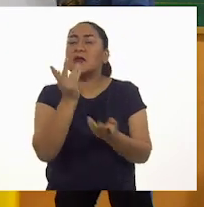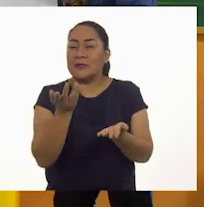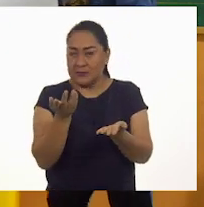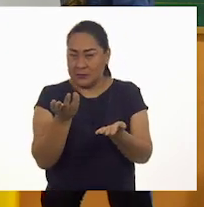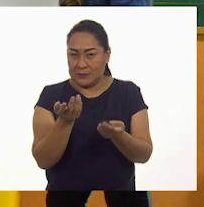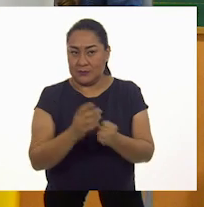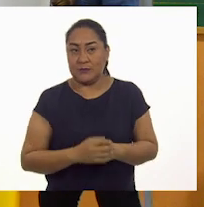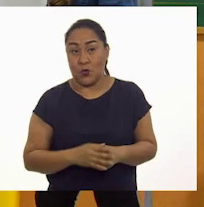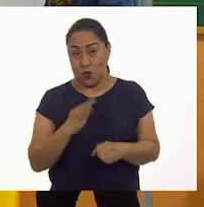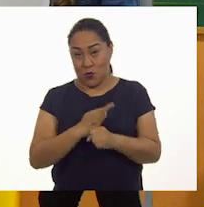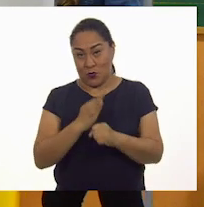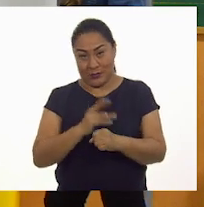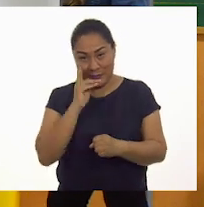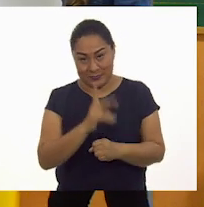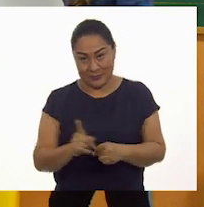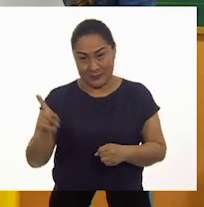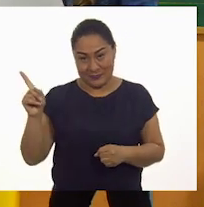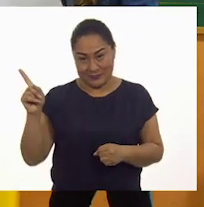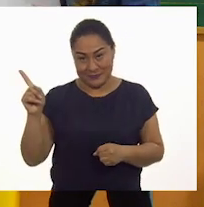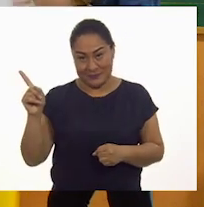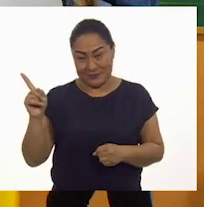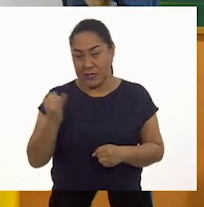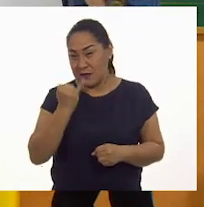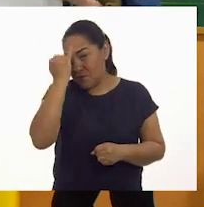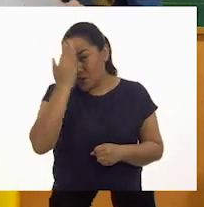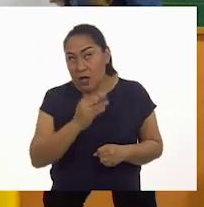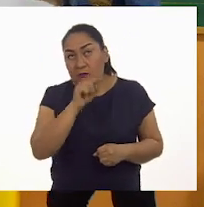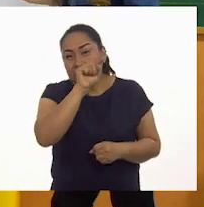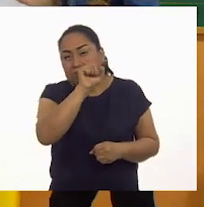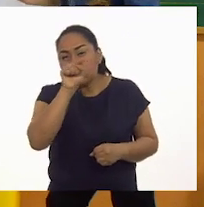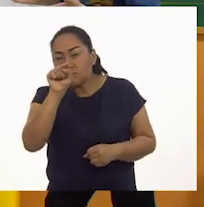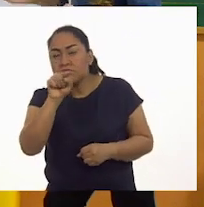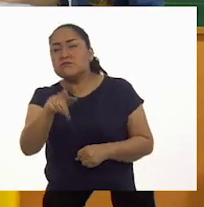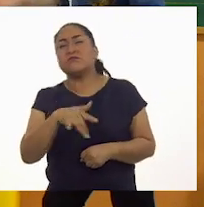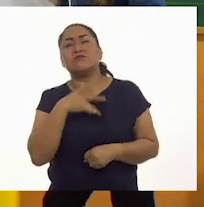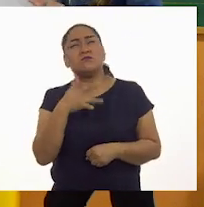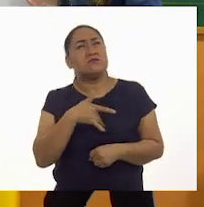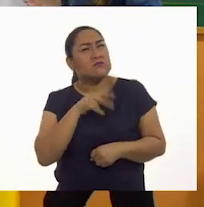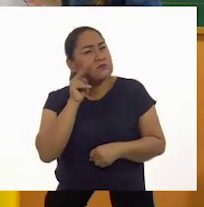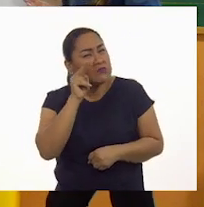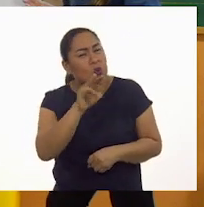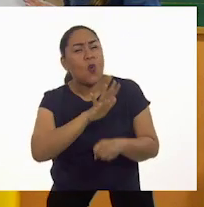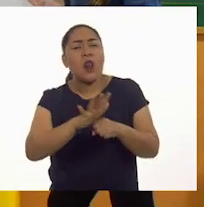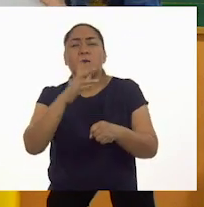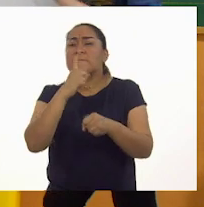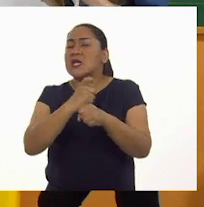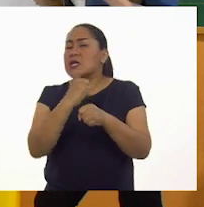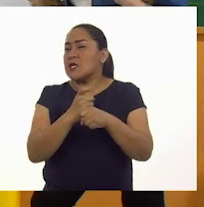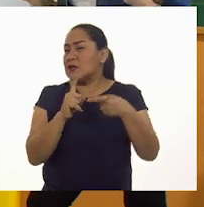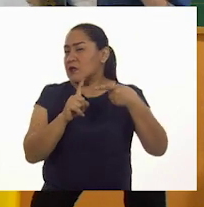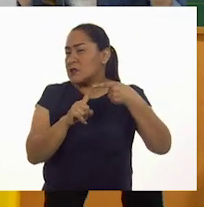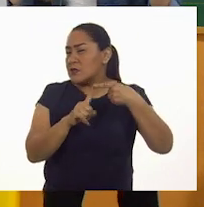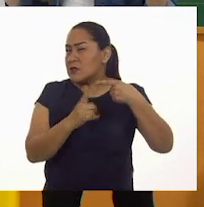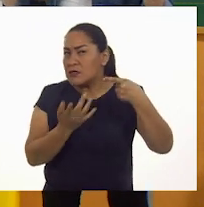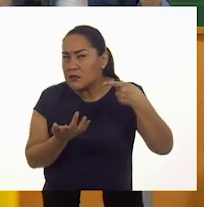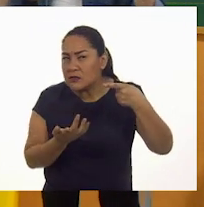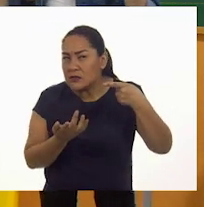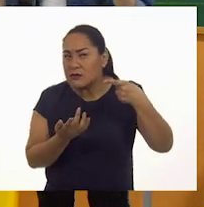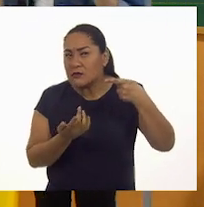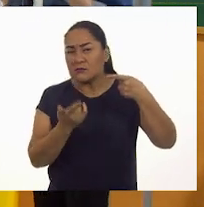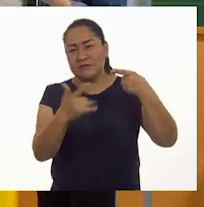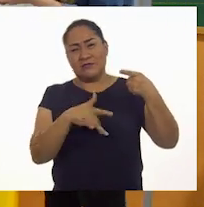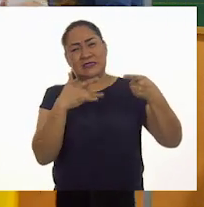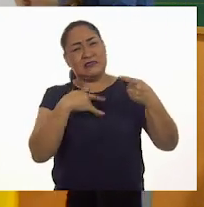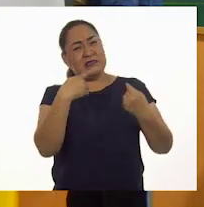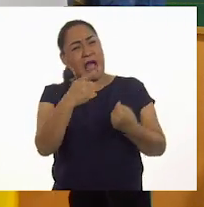Bueno, de estas imágenes que tenemos de la flor, ¿cuál creen ustedes que corresponde al número uno? Primero vamos a identificar cuáles